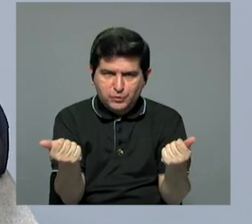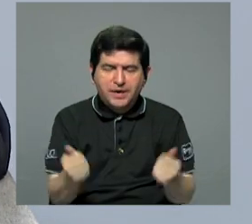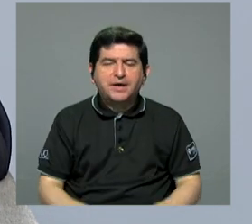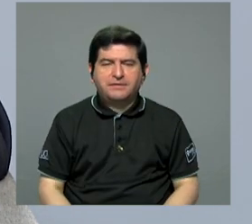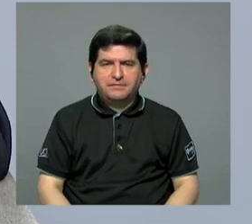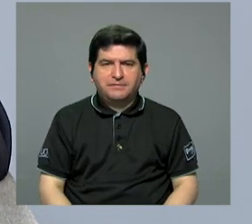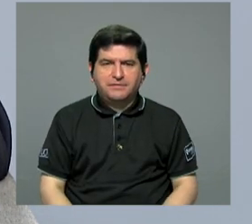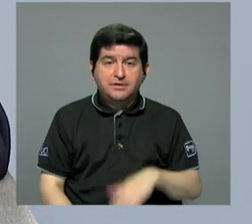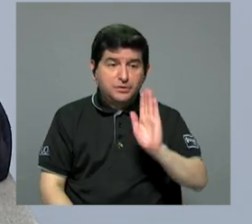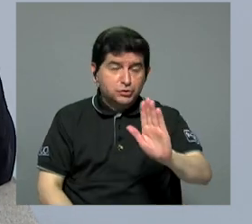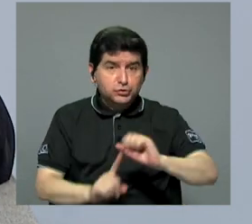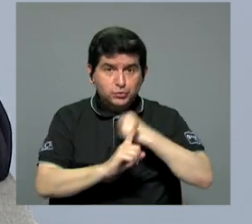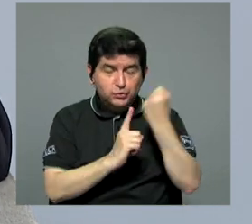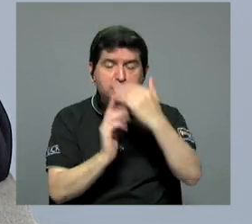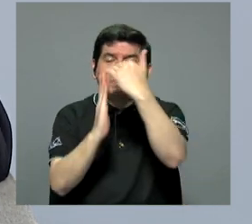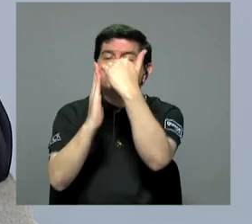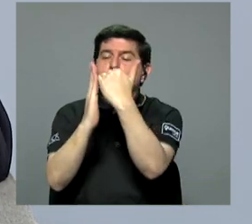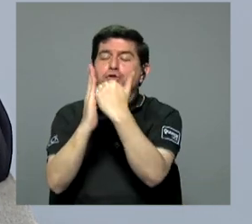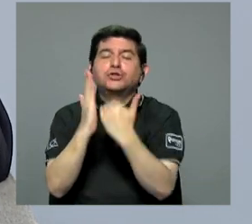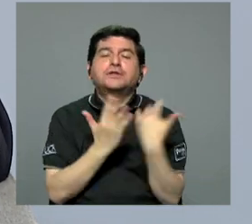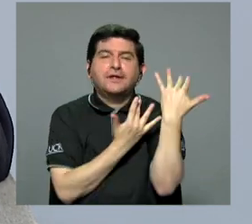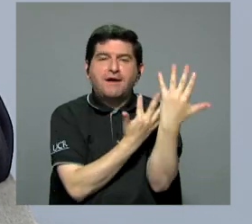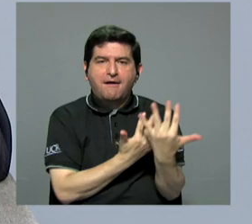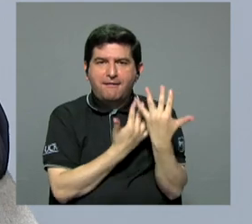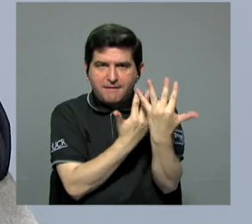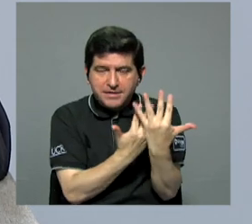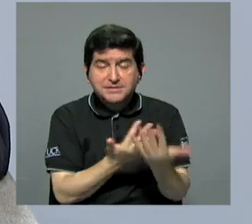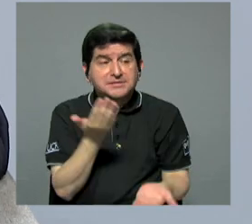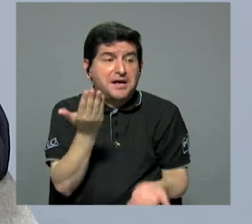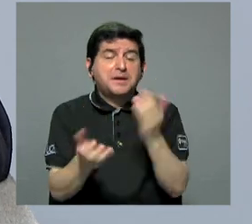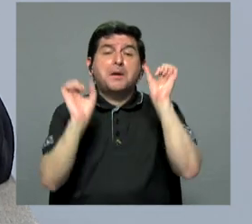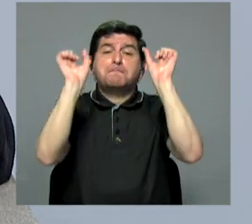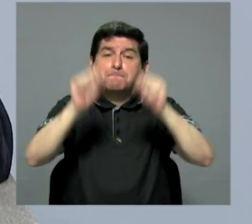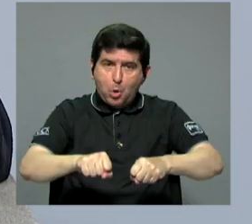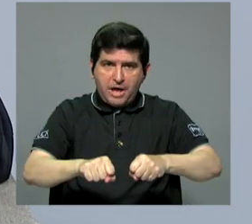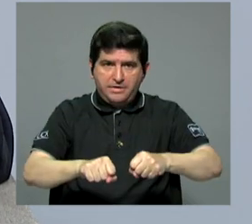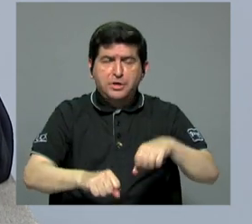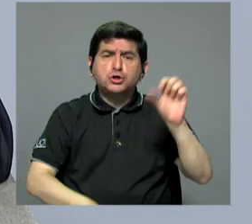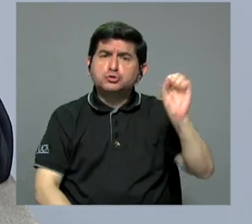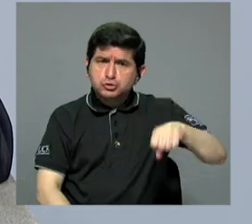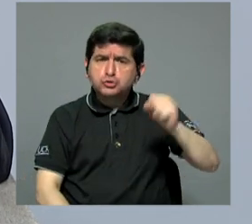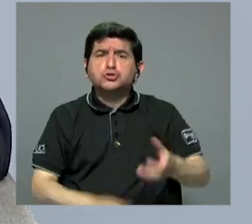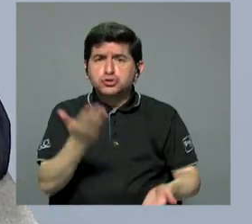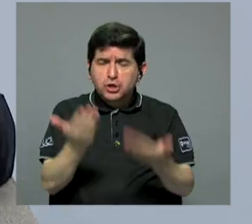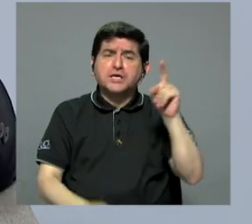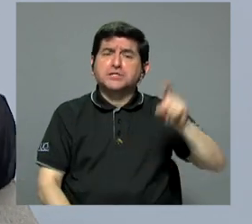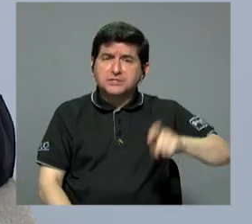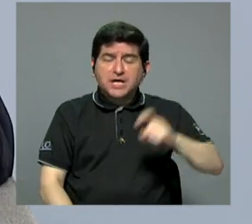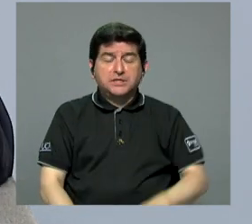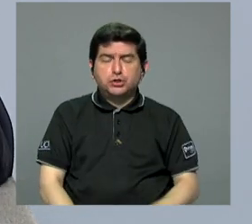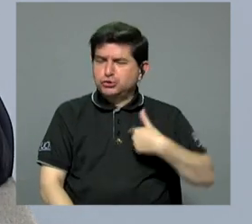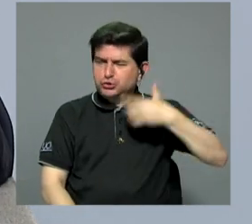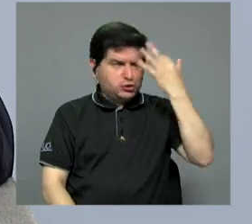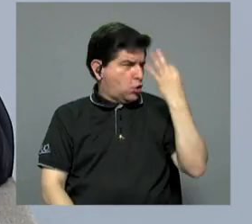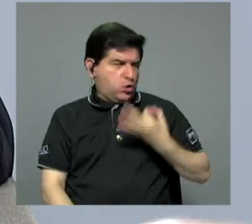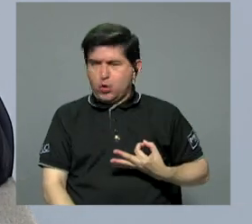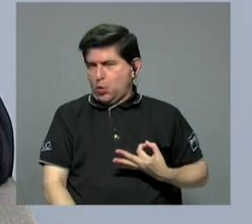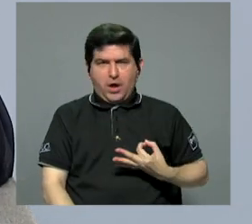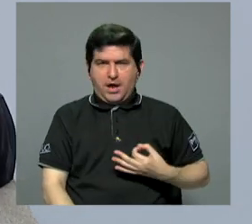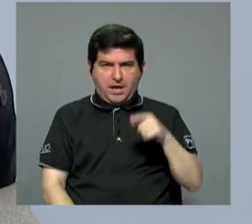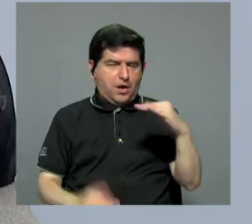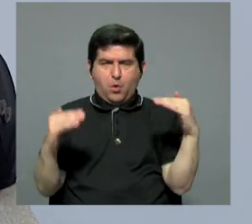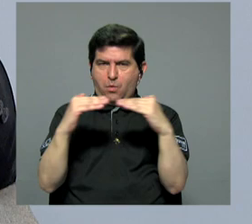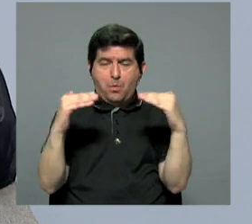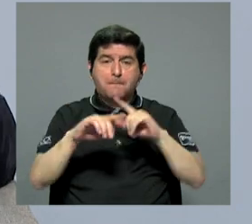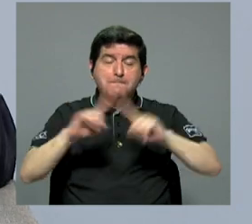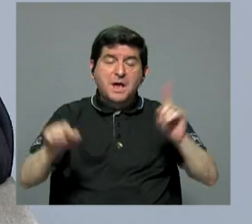de solucionar las listas de esperas y que eventualmente sí podríamos, de ser necesario, aunque no creo que lleguemos a ese